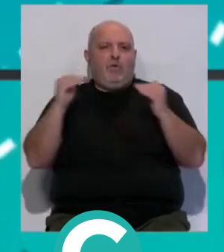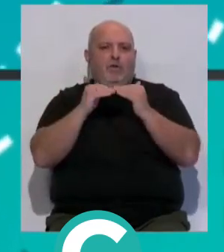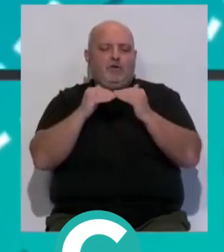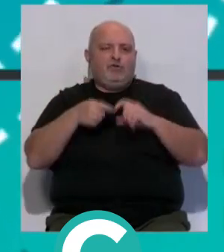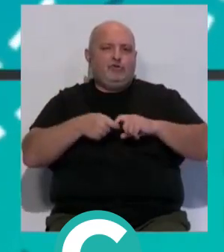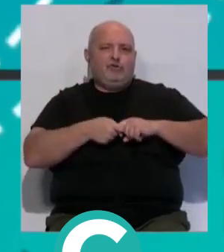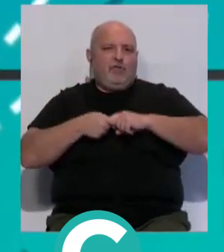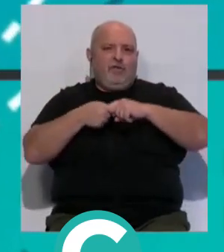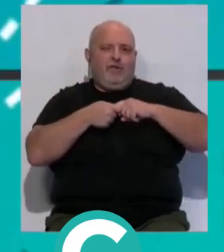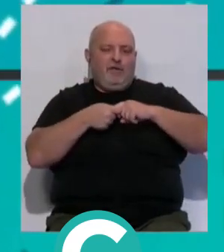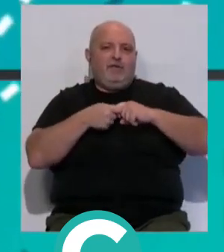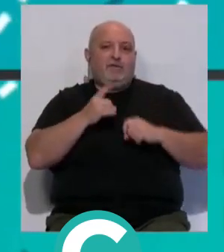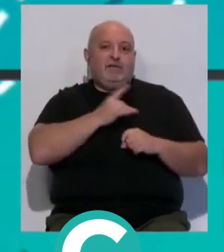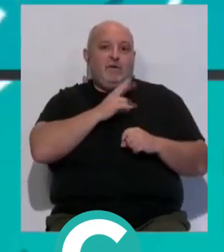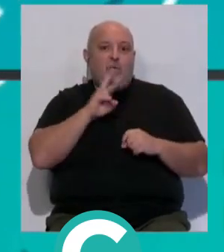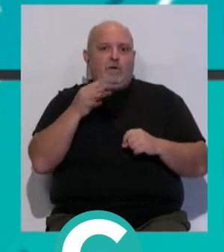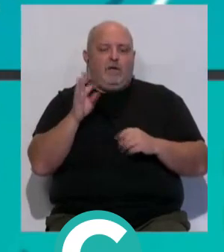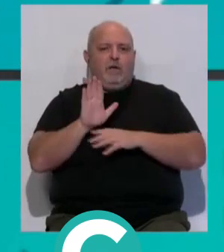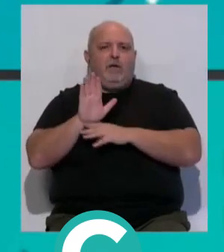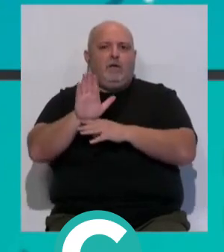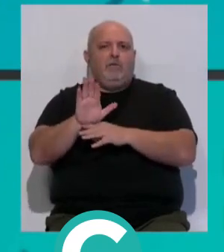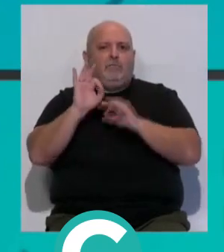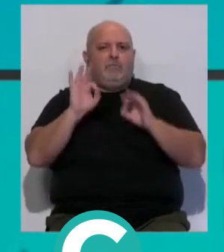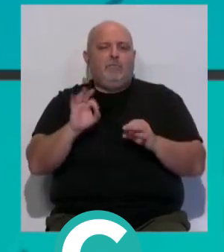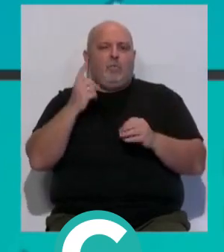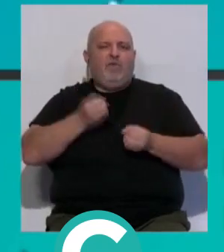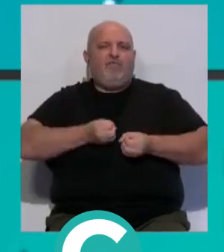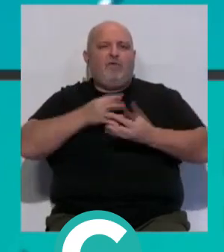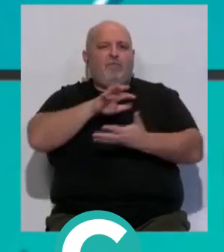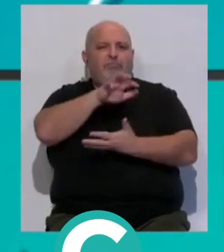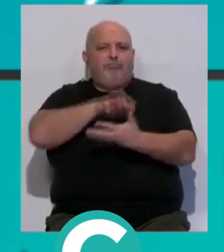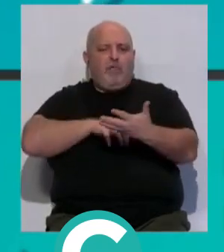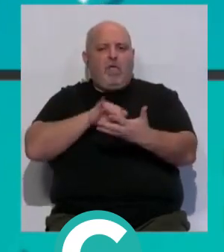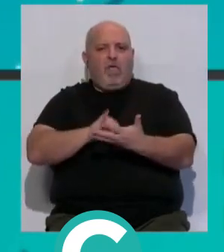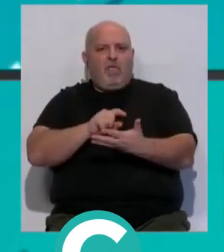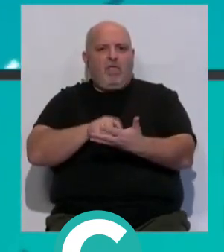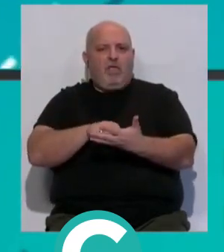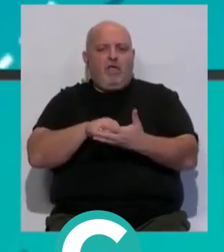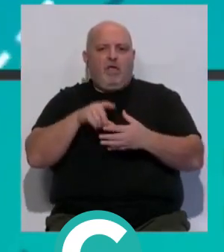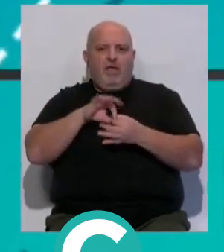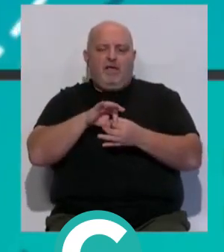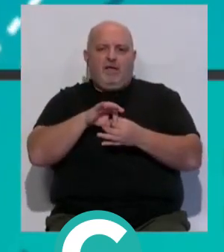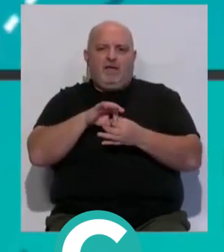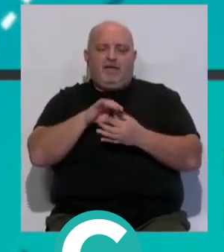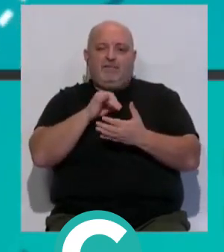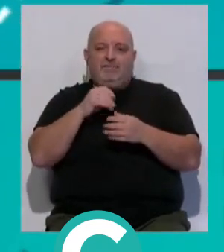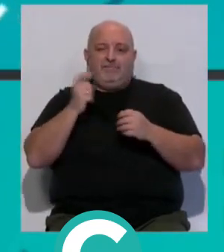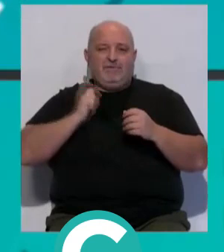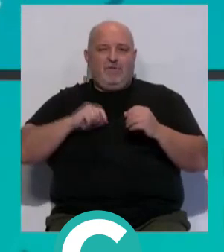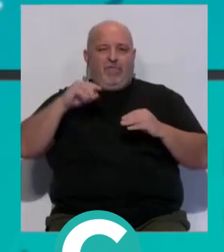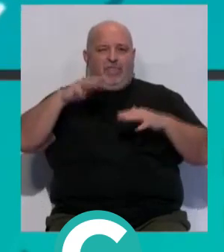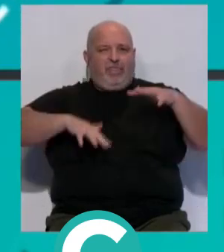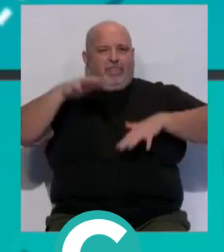Solidaridad y el sindicato UGT ha presentado un informe en el que muestra la brecha, que la brecha salarial